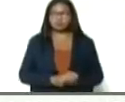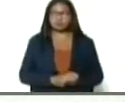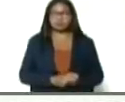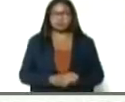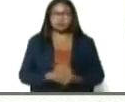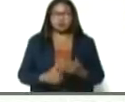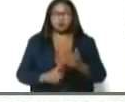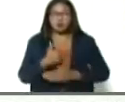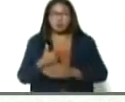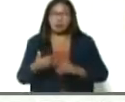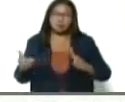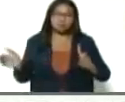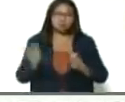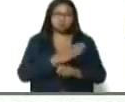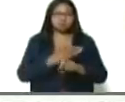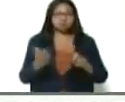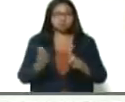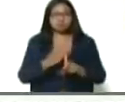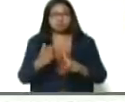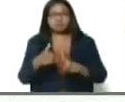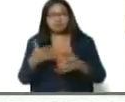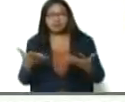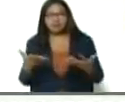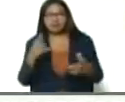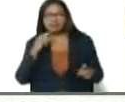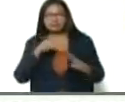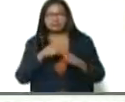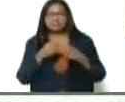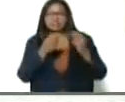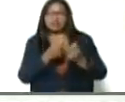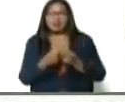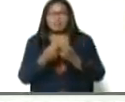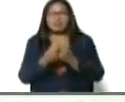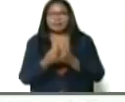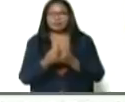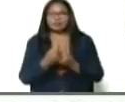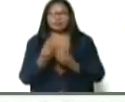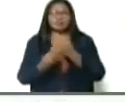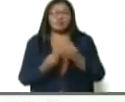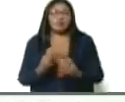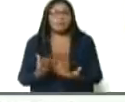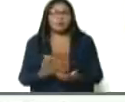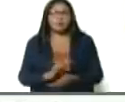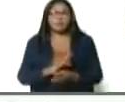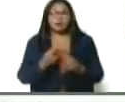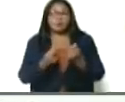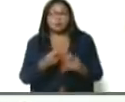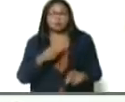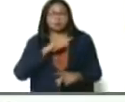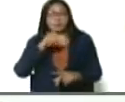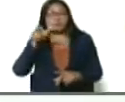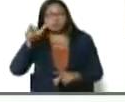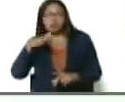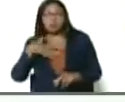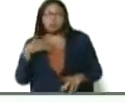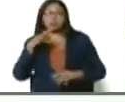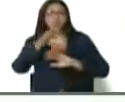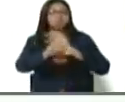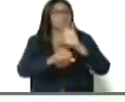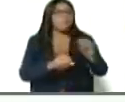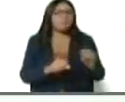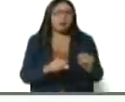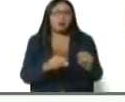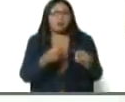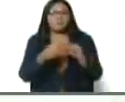más tiroteados ha sido el frente de la fijación de los precios. Porque con los precios es la gente puede acceder a un producto,